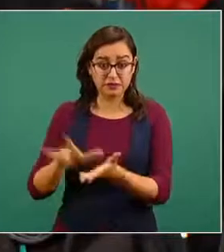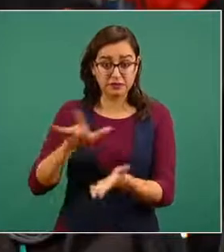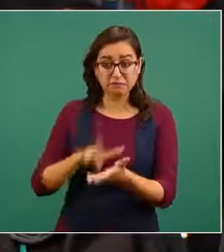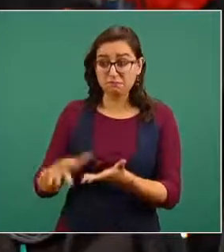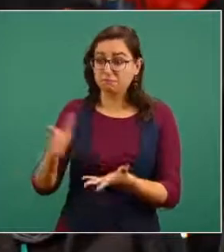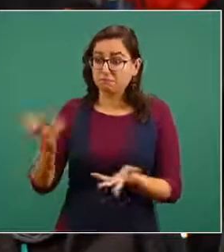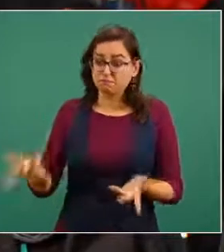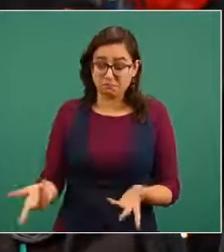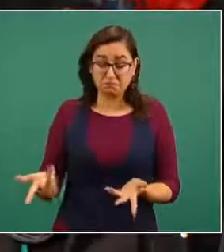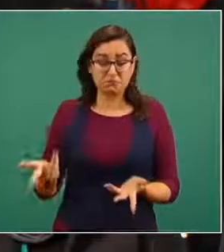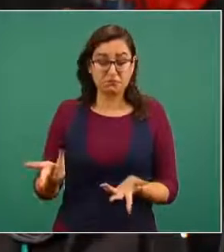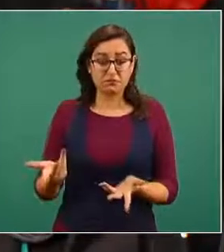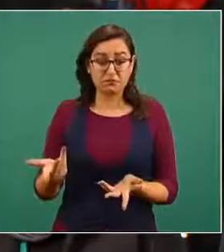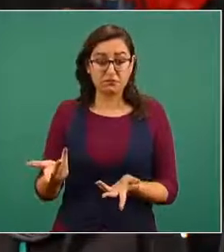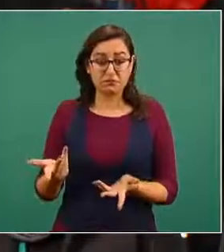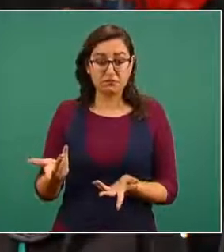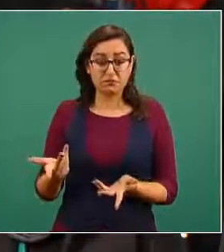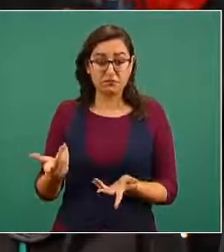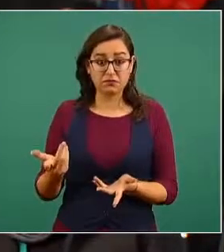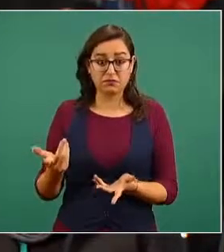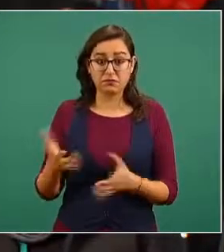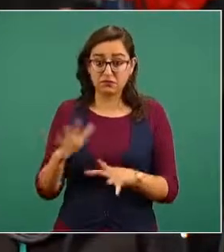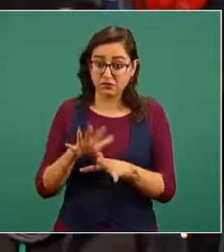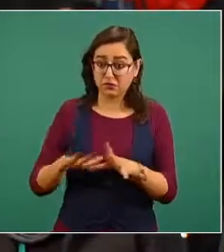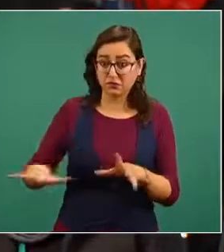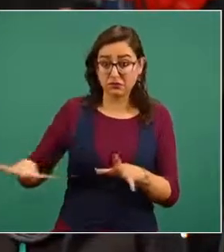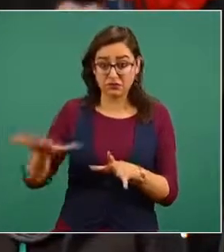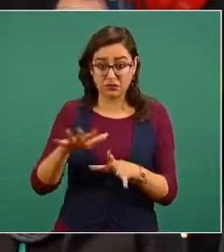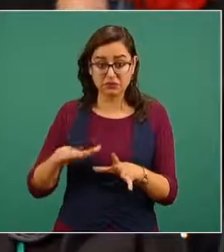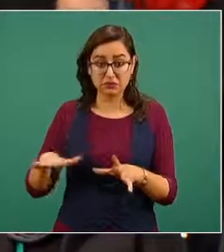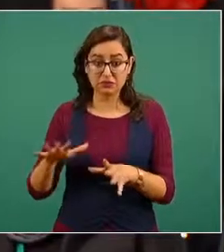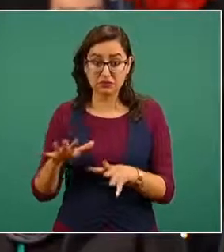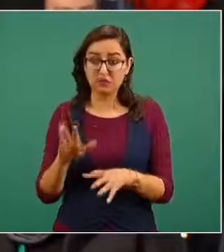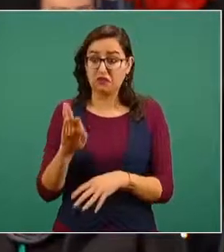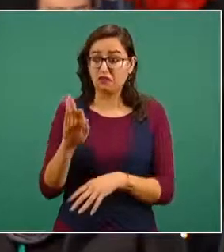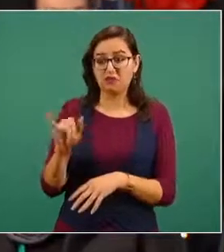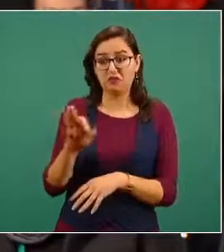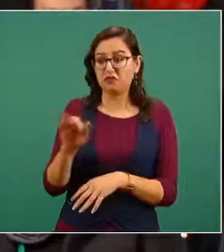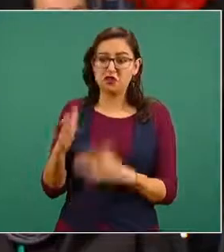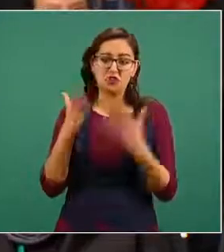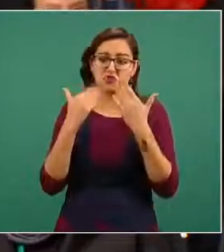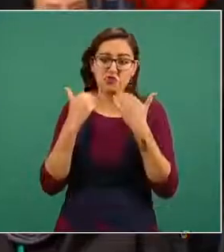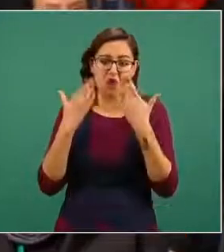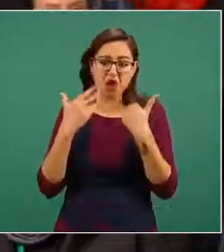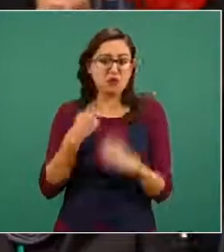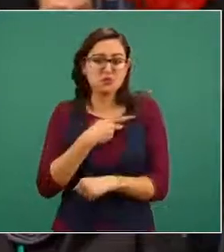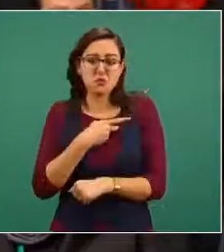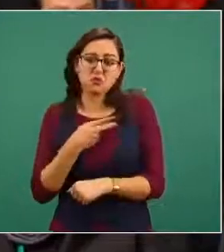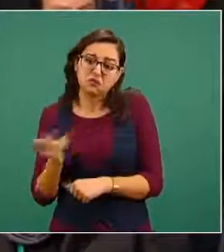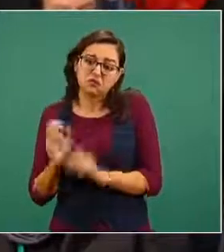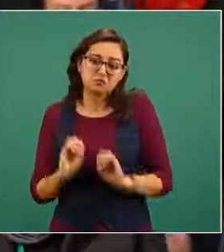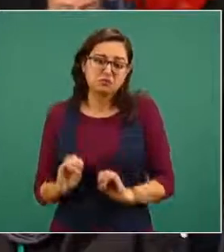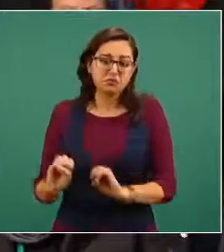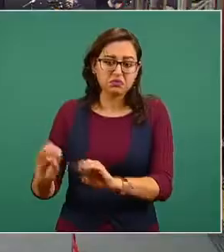olvido por la razón de no vivir en una zona fifí del municipio de Zapopan?